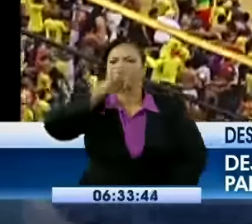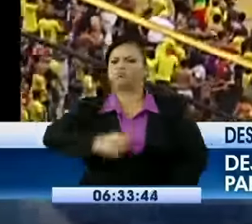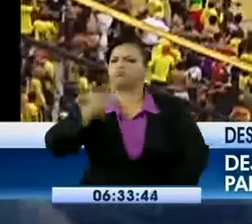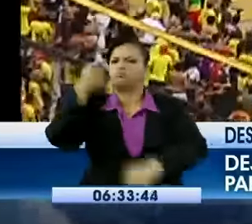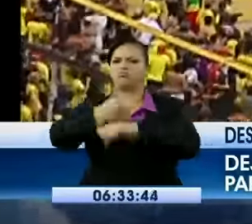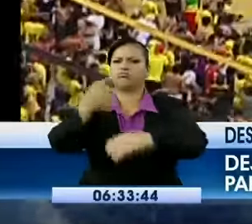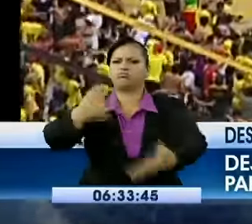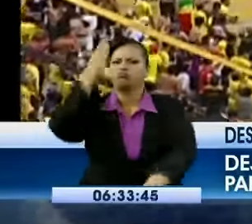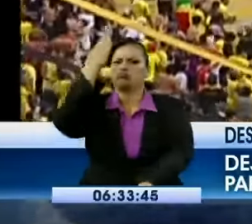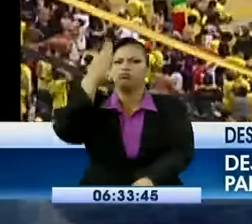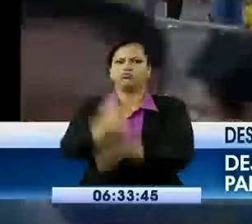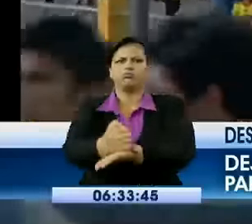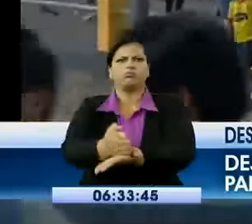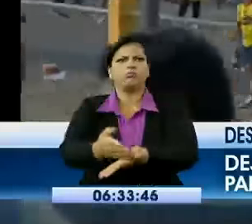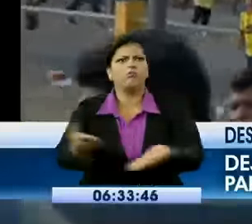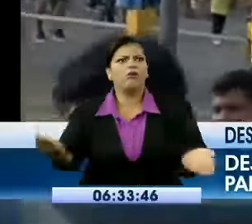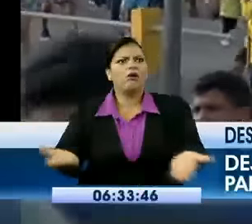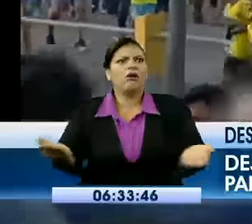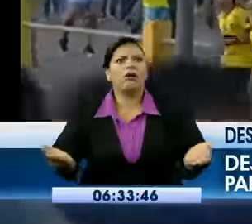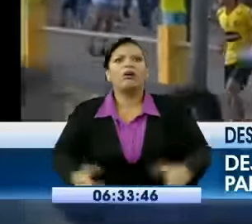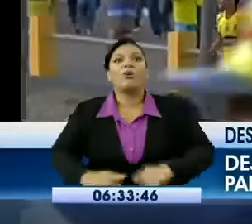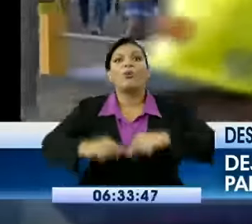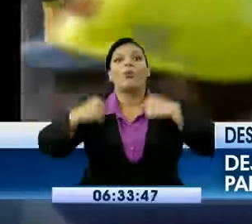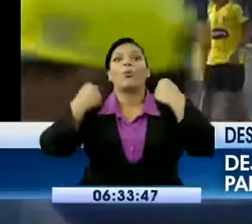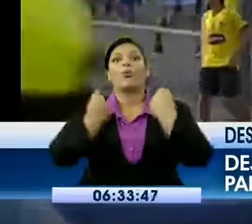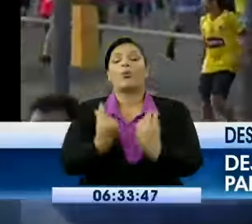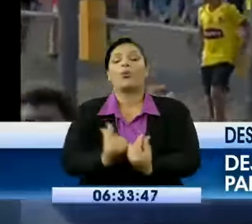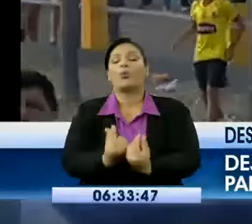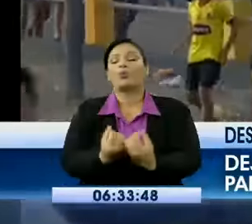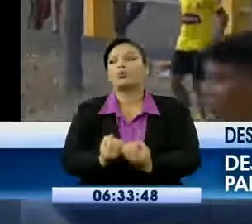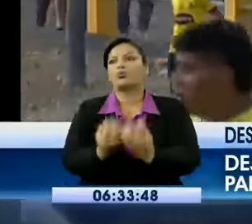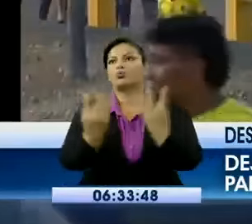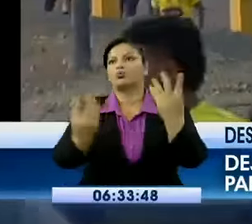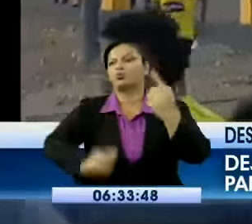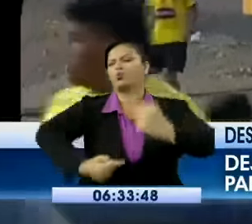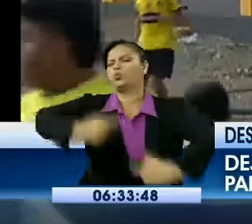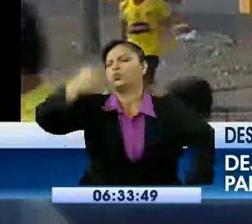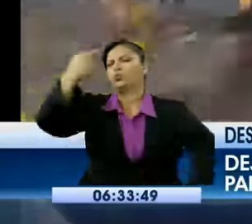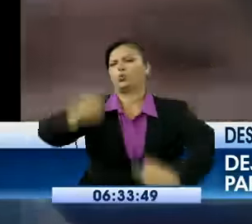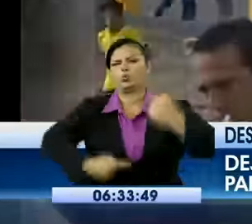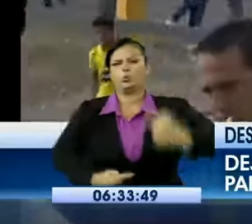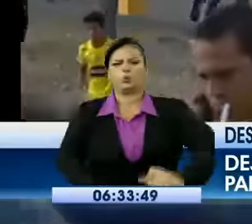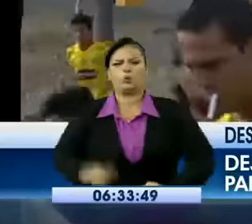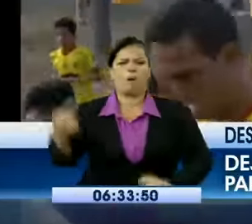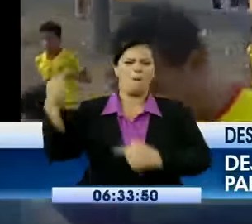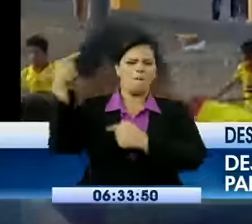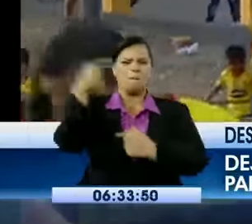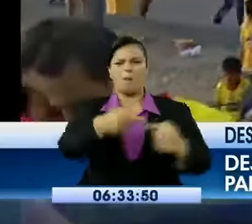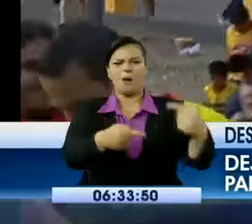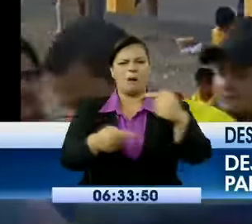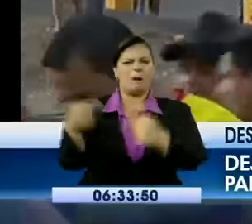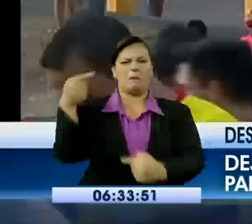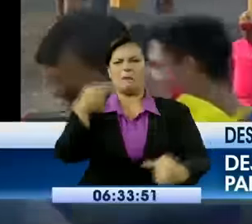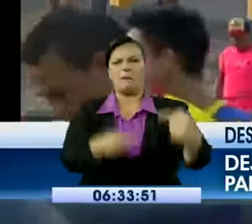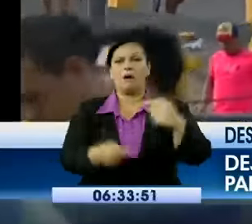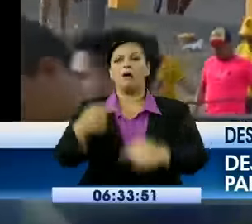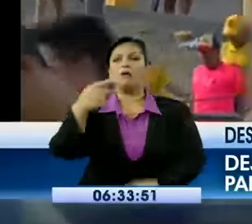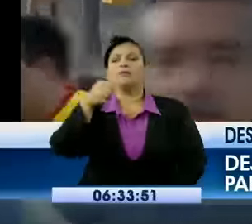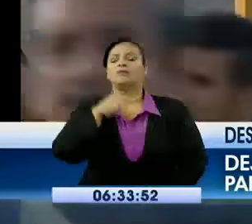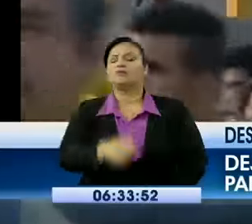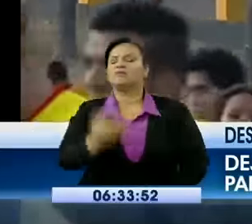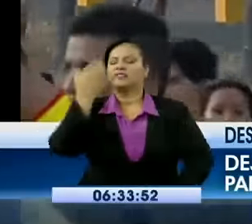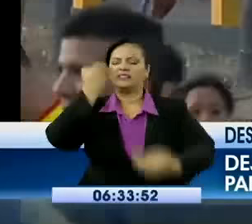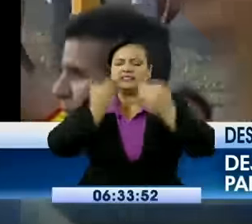y otros objetos que dejaron heridos. Las puertas fueron abiertas y el partido pospuesto causando la